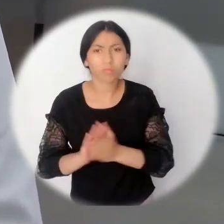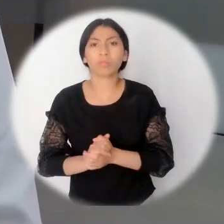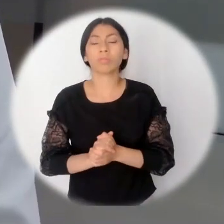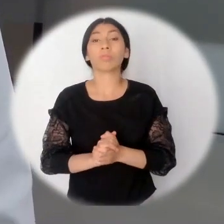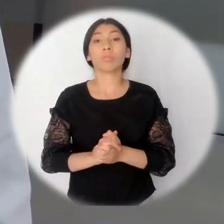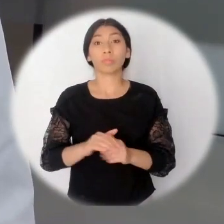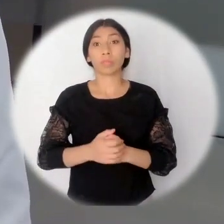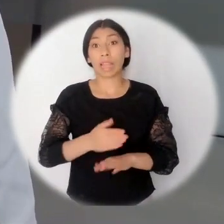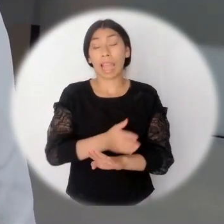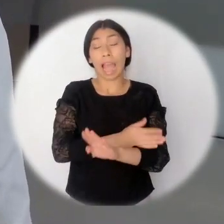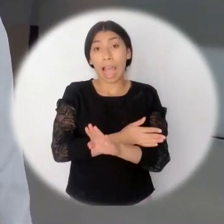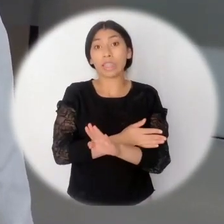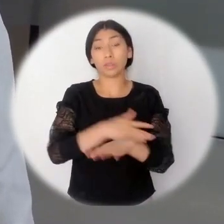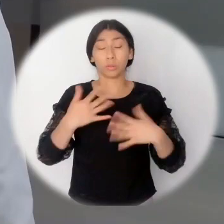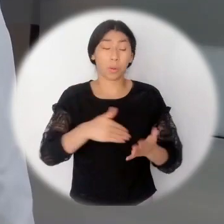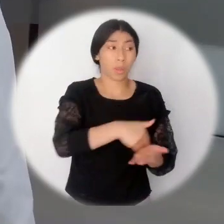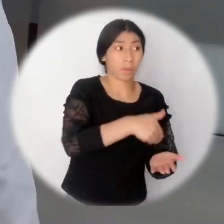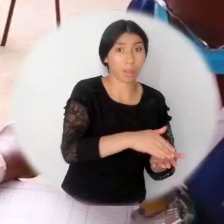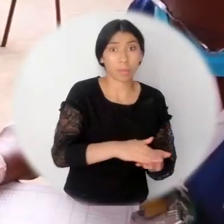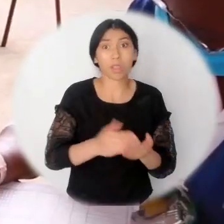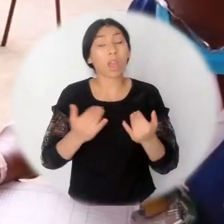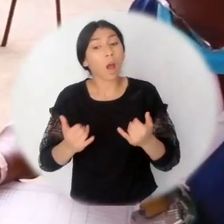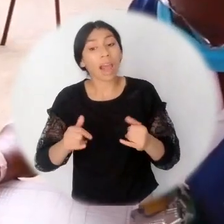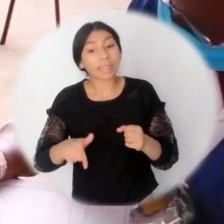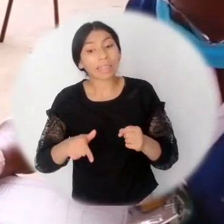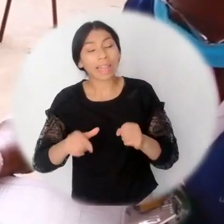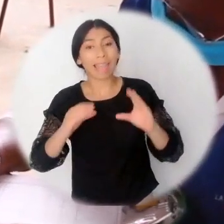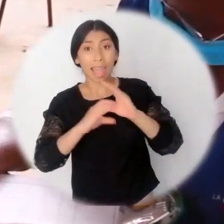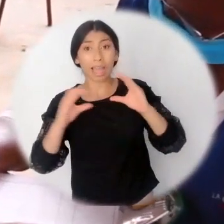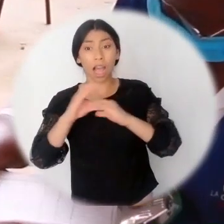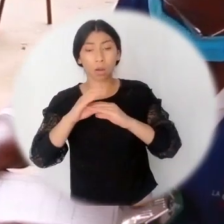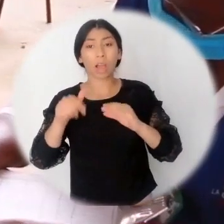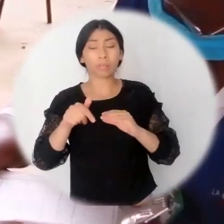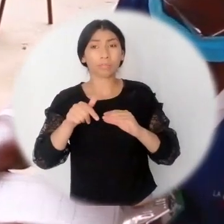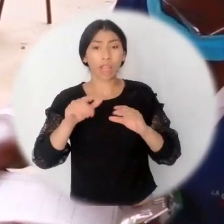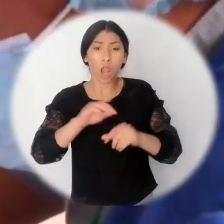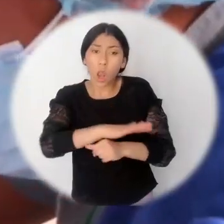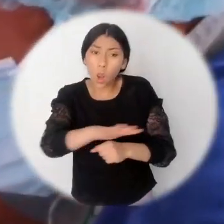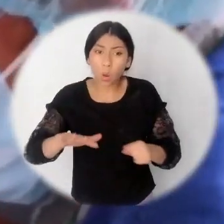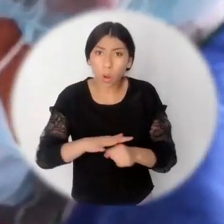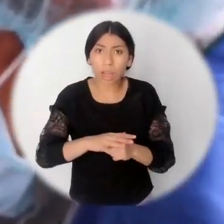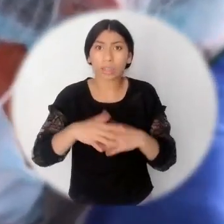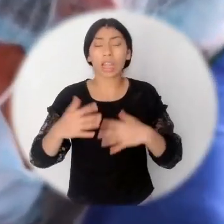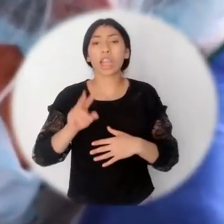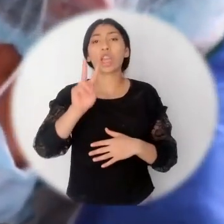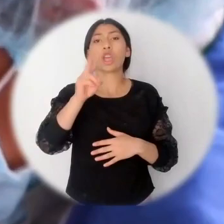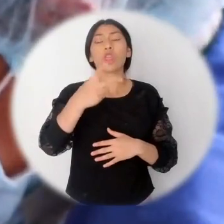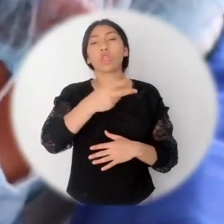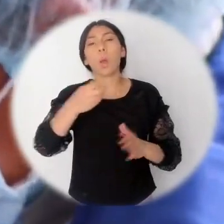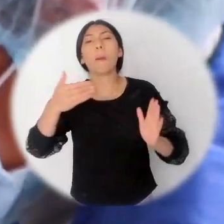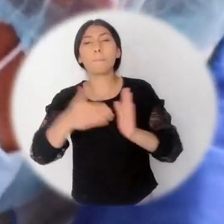en esa región. El año pasado tuvimos 19 hechos masivos de esa región del Bajo Cauca, los cuales fueron 2.023